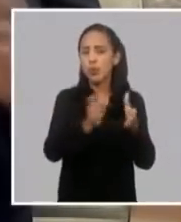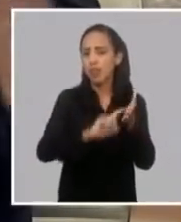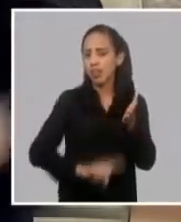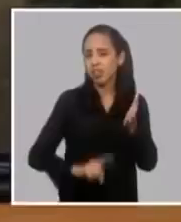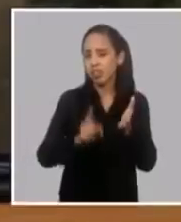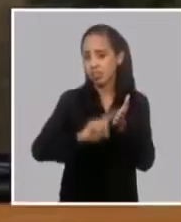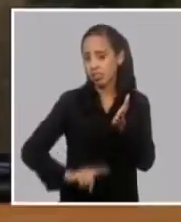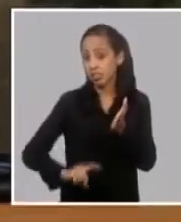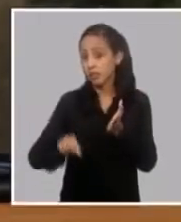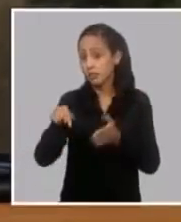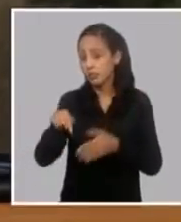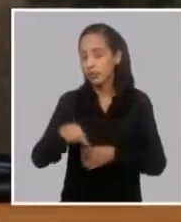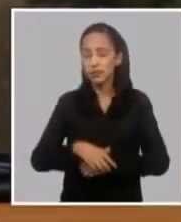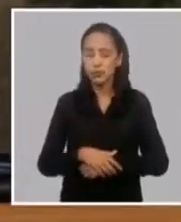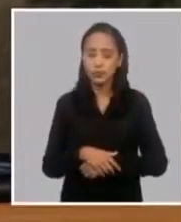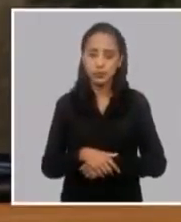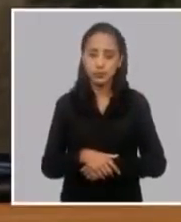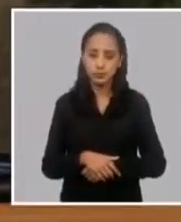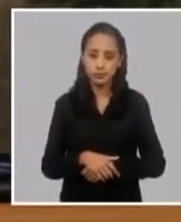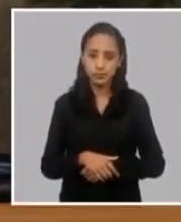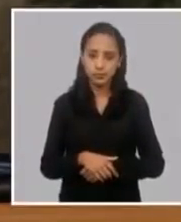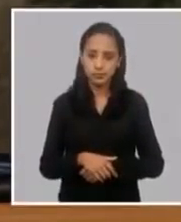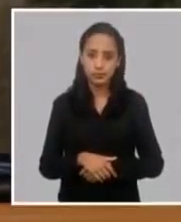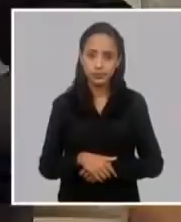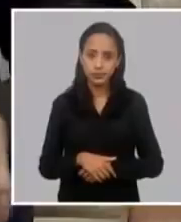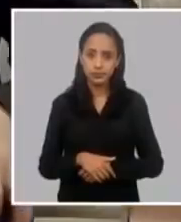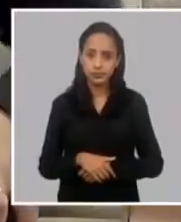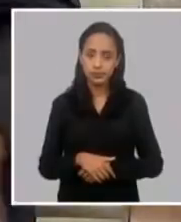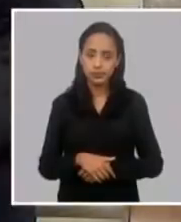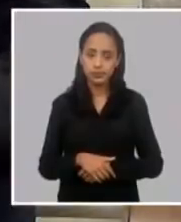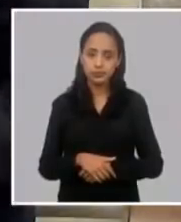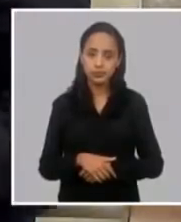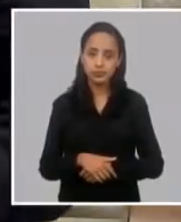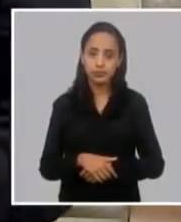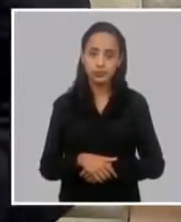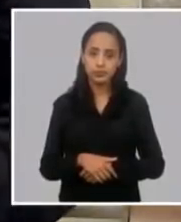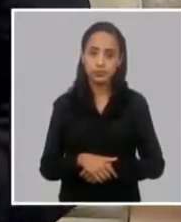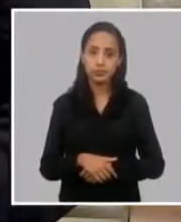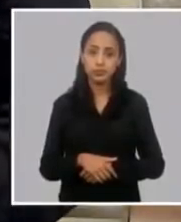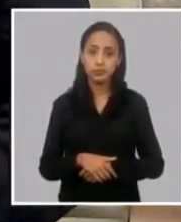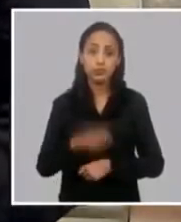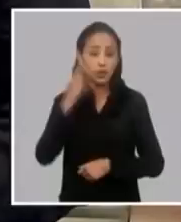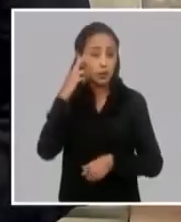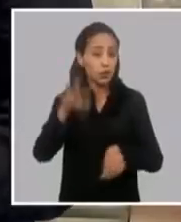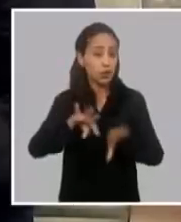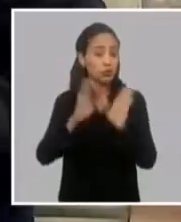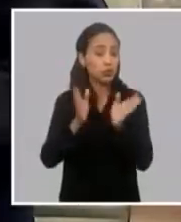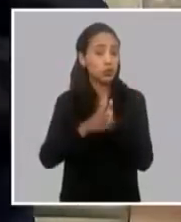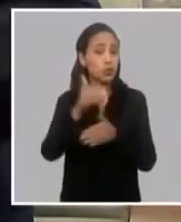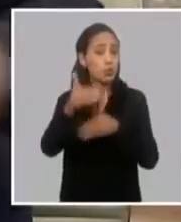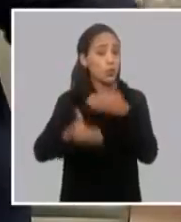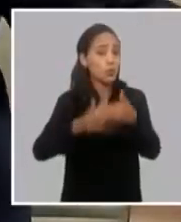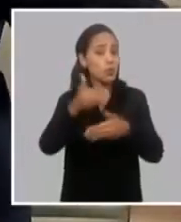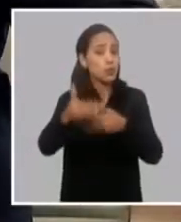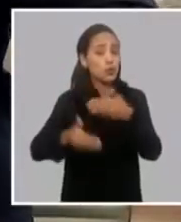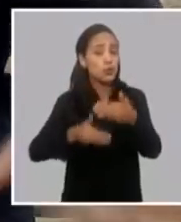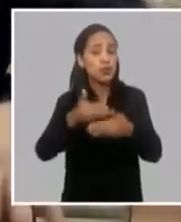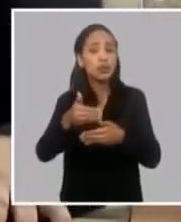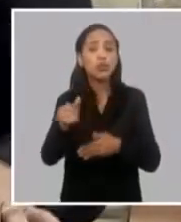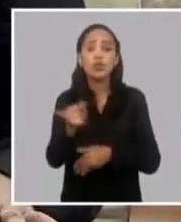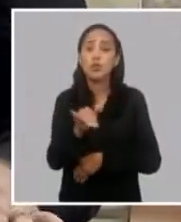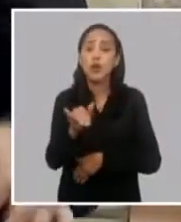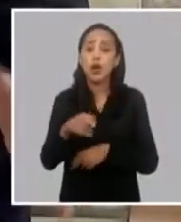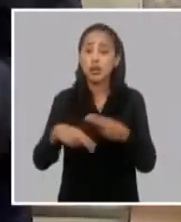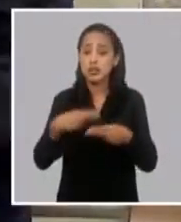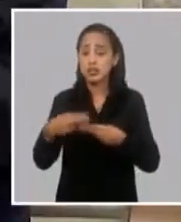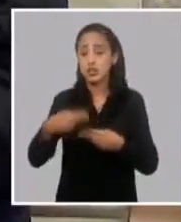¿Usted recuerda la batalla en todo el proceso que en su momento se generalizó en el